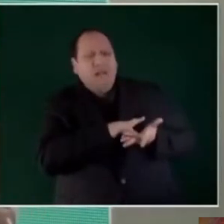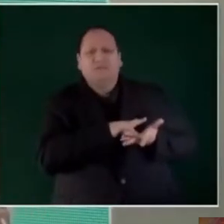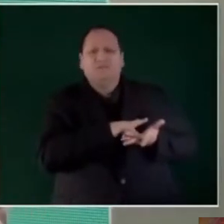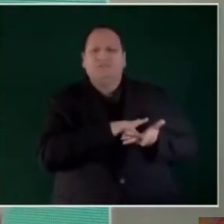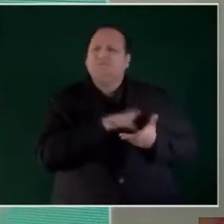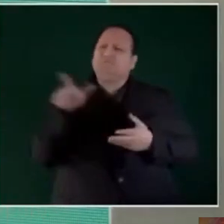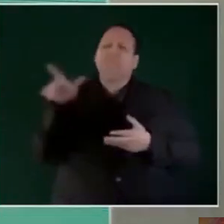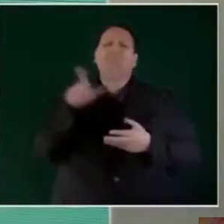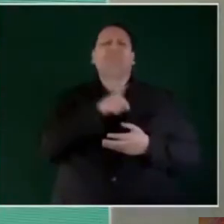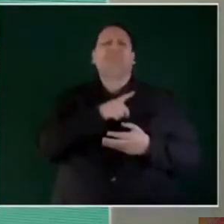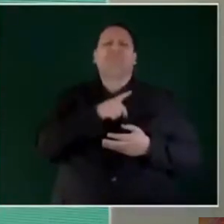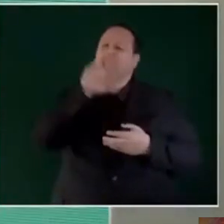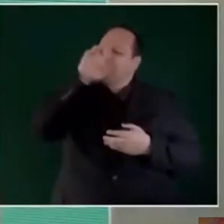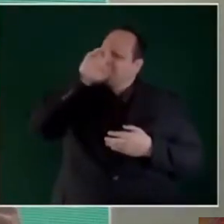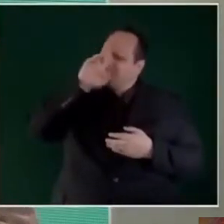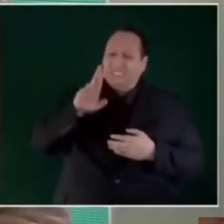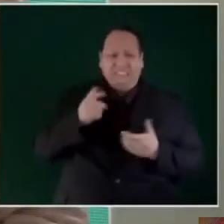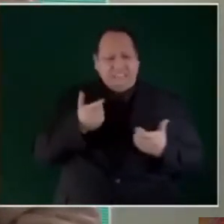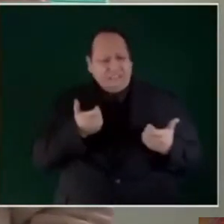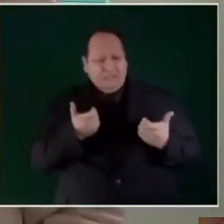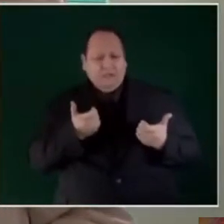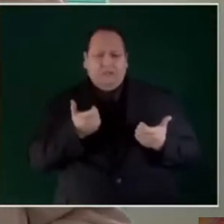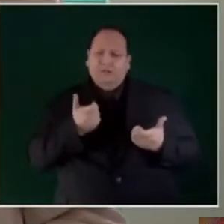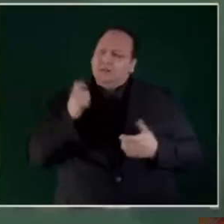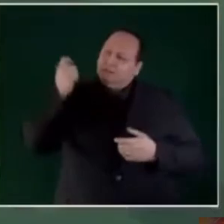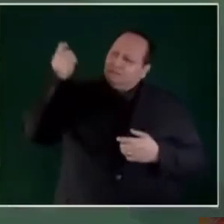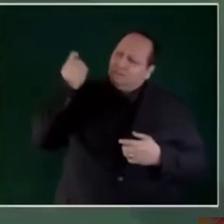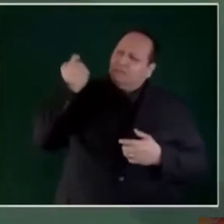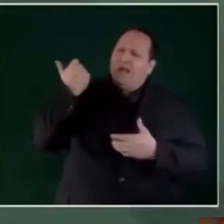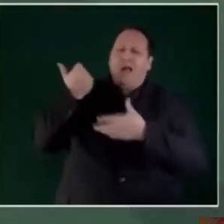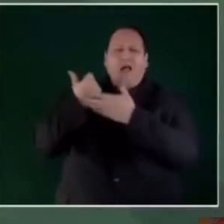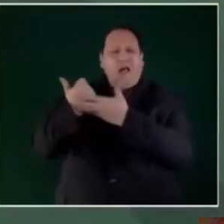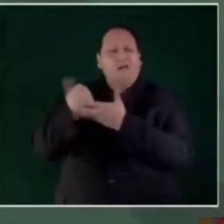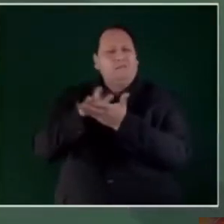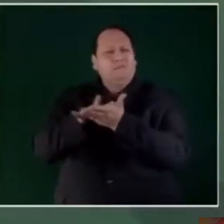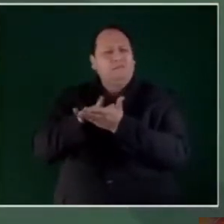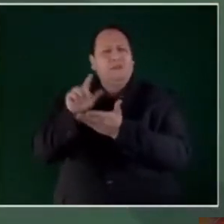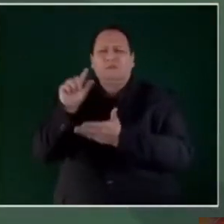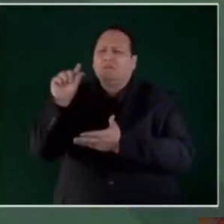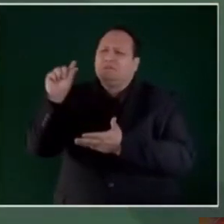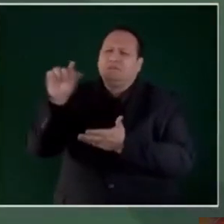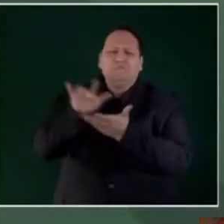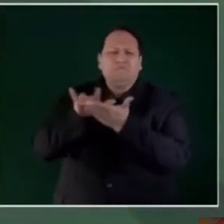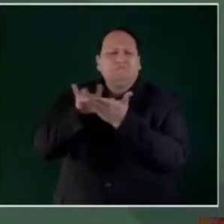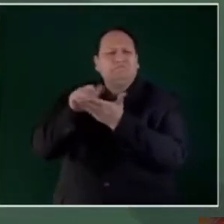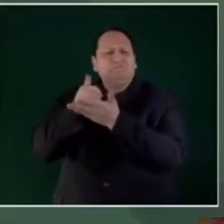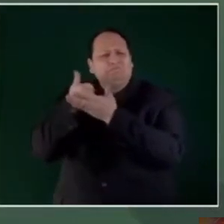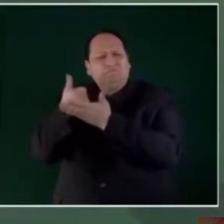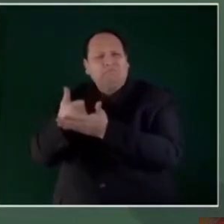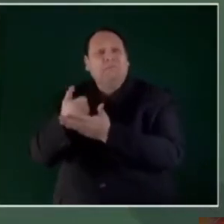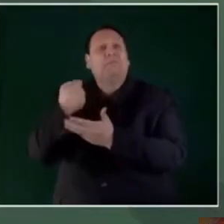un poco de holgura, de apoyo para